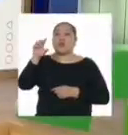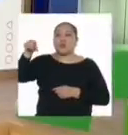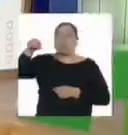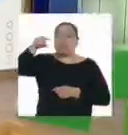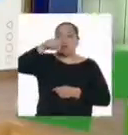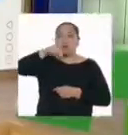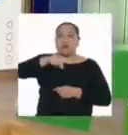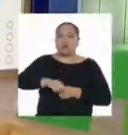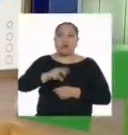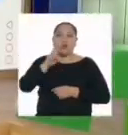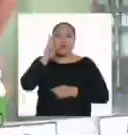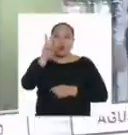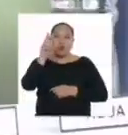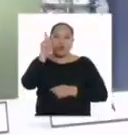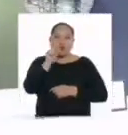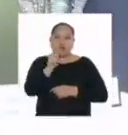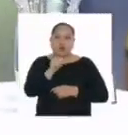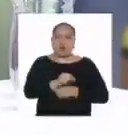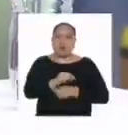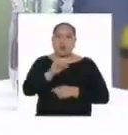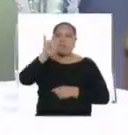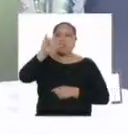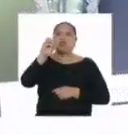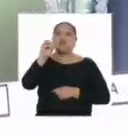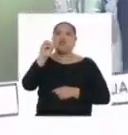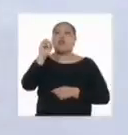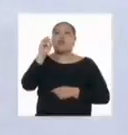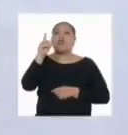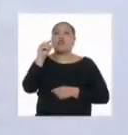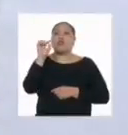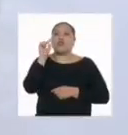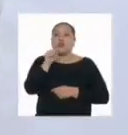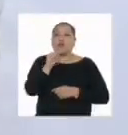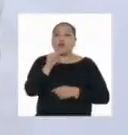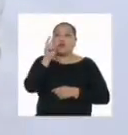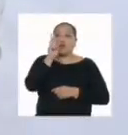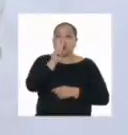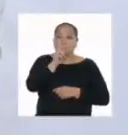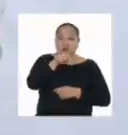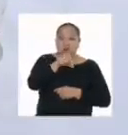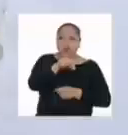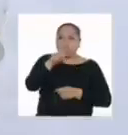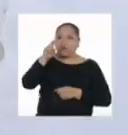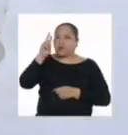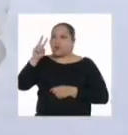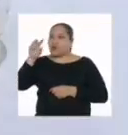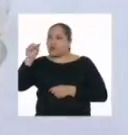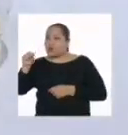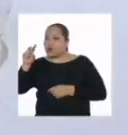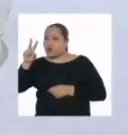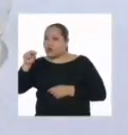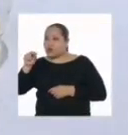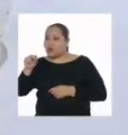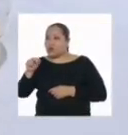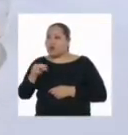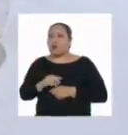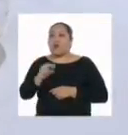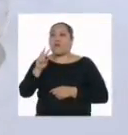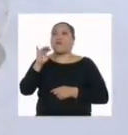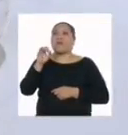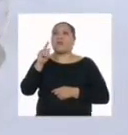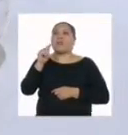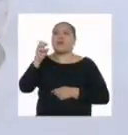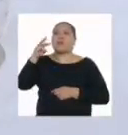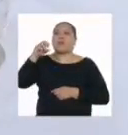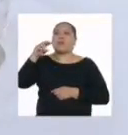gotero y ponle solo dos gotitas de yodo a la disolución de maicena y dos gotas de yodo a la disolución de vitamina C